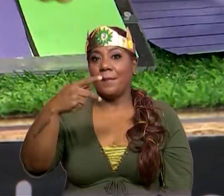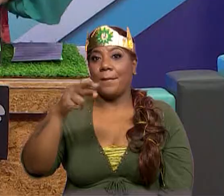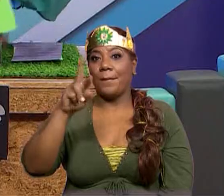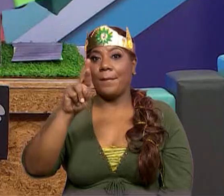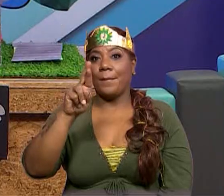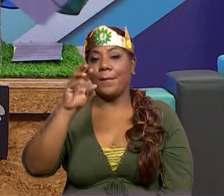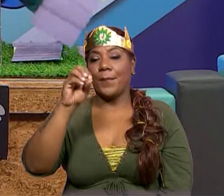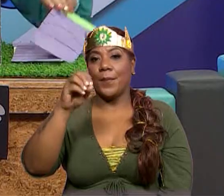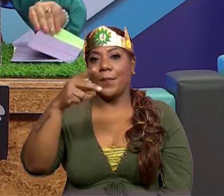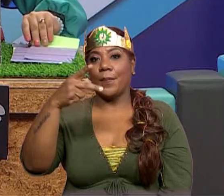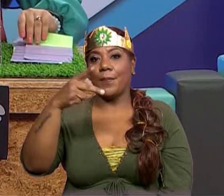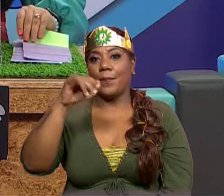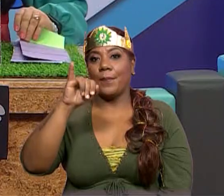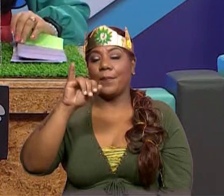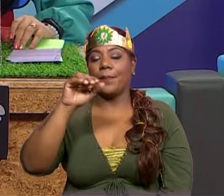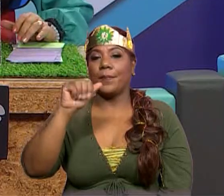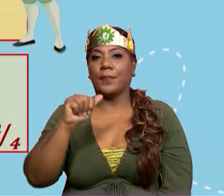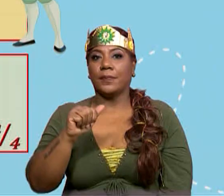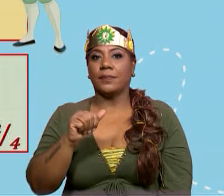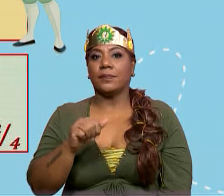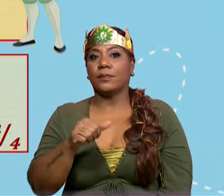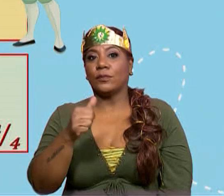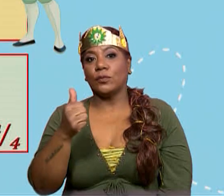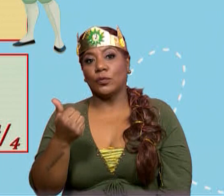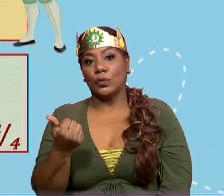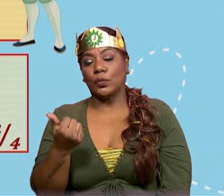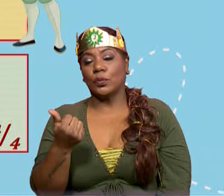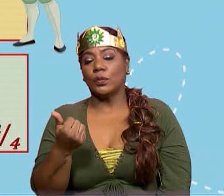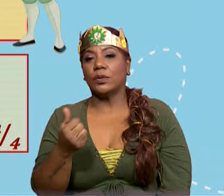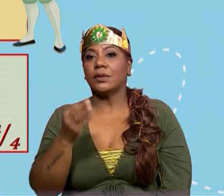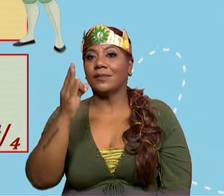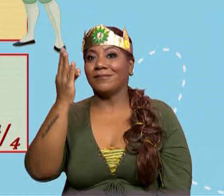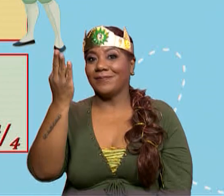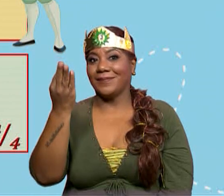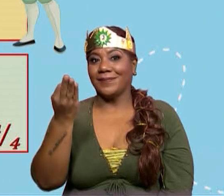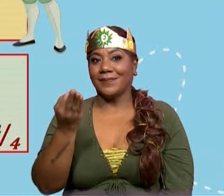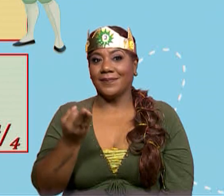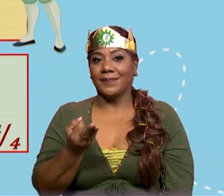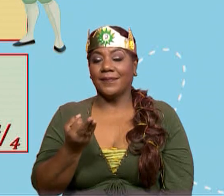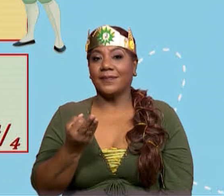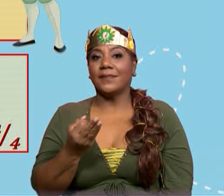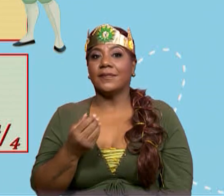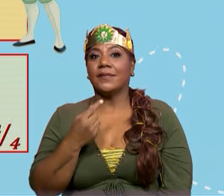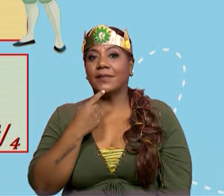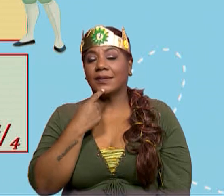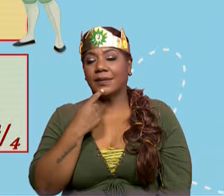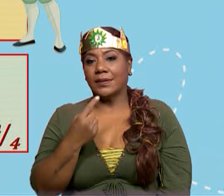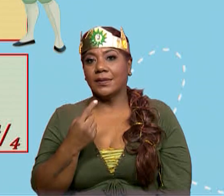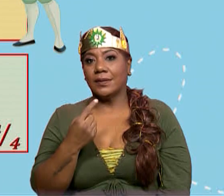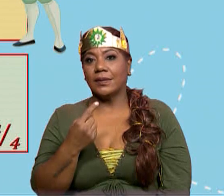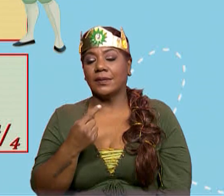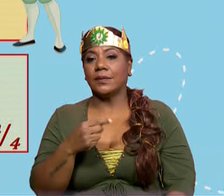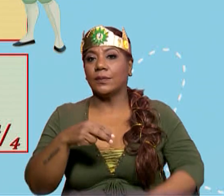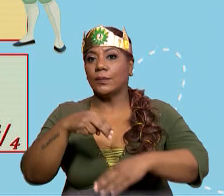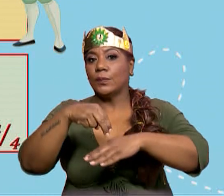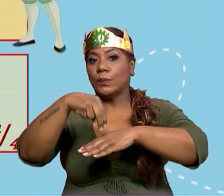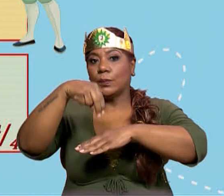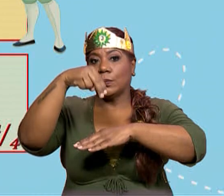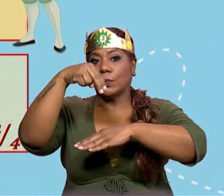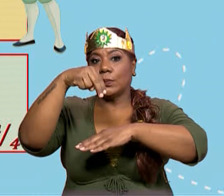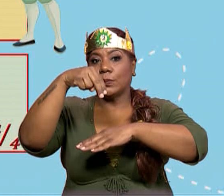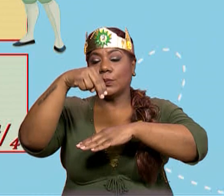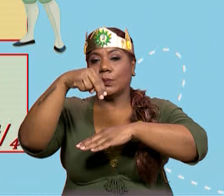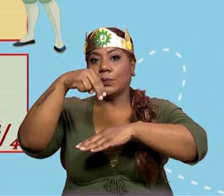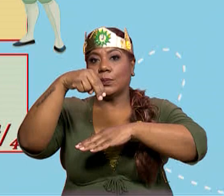Veamos el siguiente ejemplo de otras fracciones especiales. Una de ellas son las fracciones que tienen como numerador